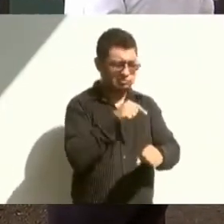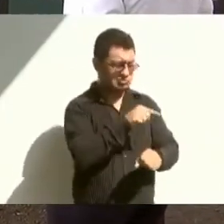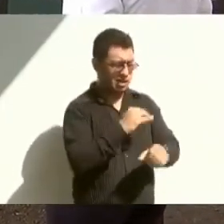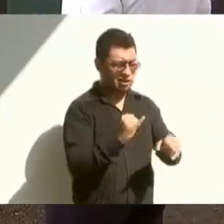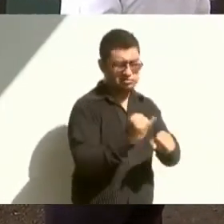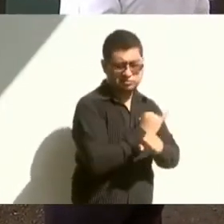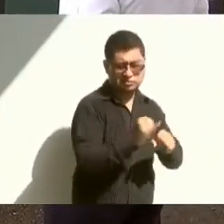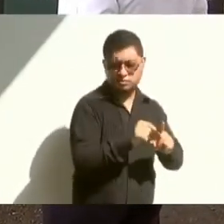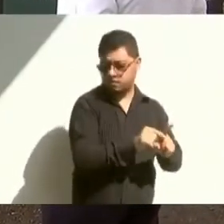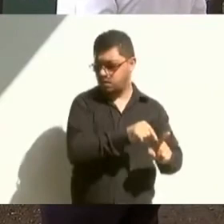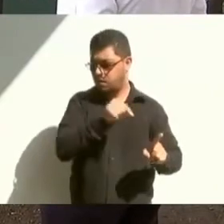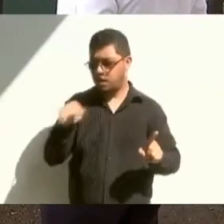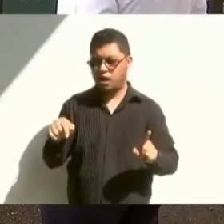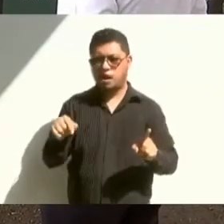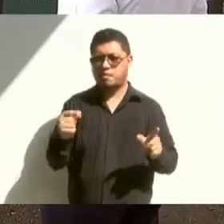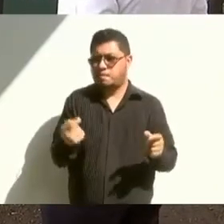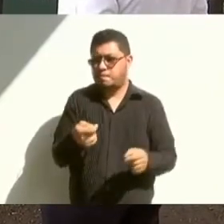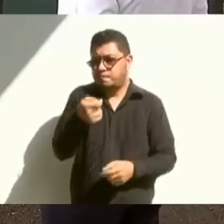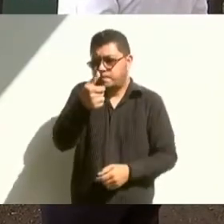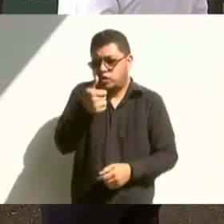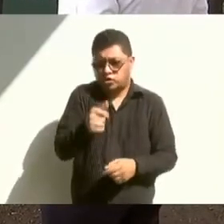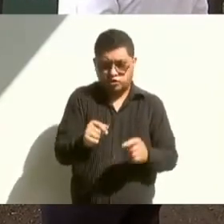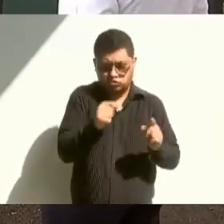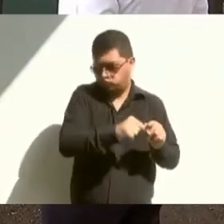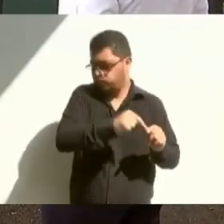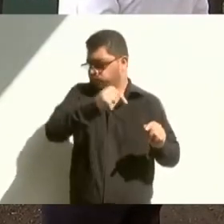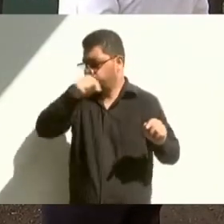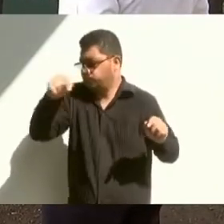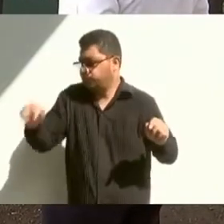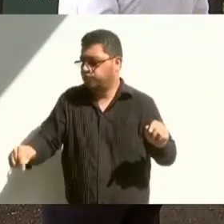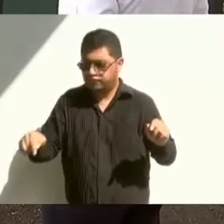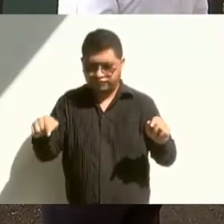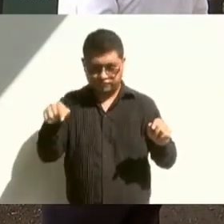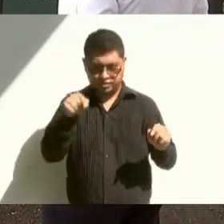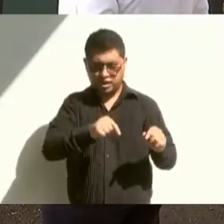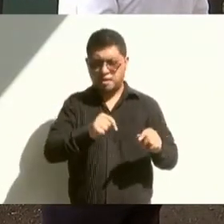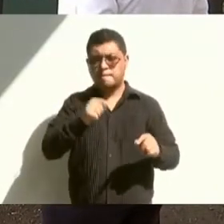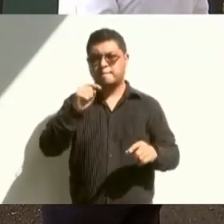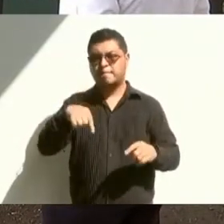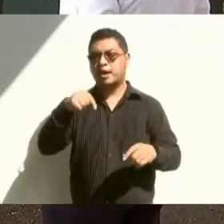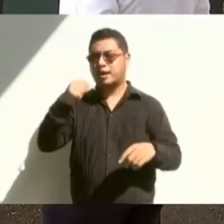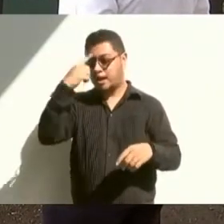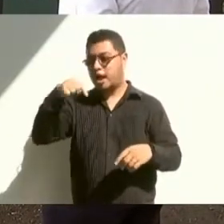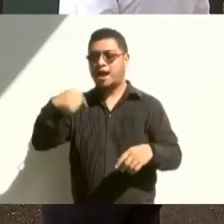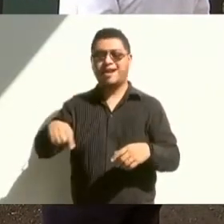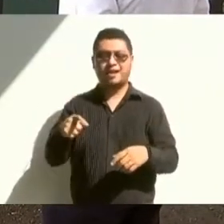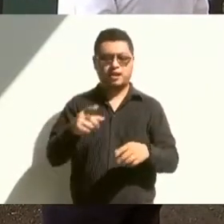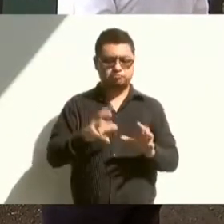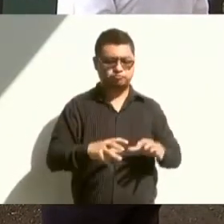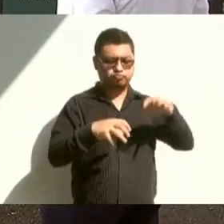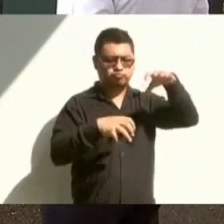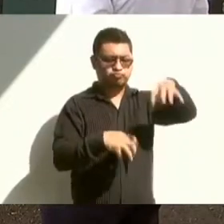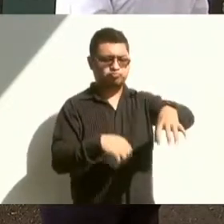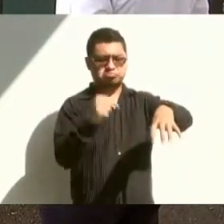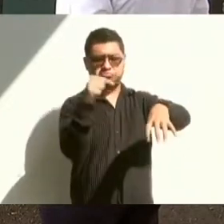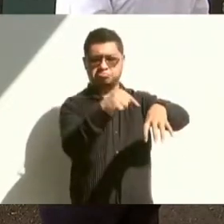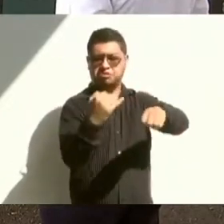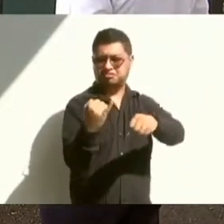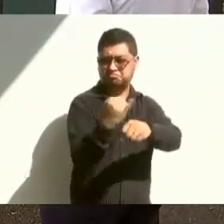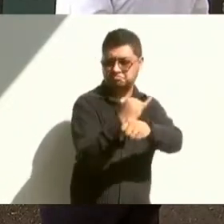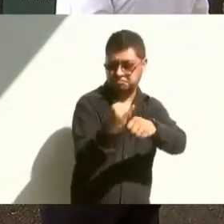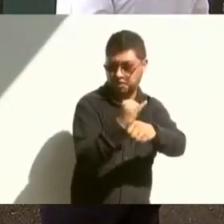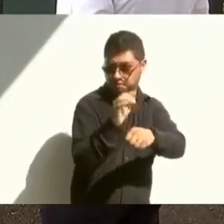parte, es un pequeño salto que es el que está ahorita ajustándose, que es el que da pie a lo de la estación de Isamal, que ya hemos platicado aquí con el gobernador.